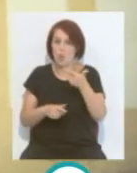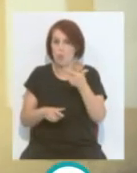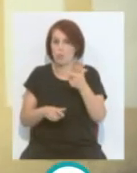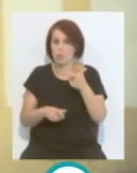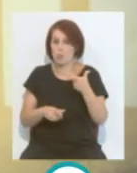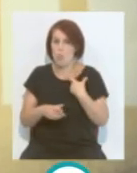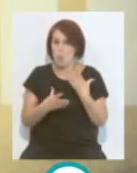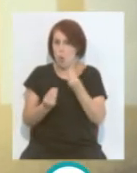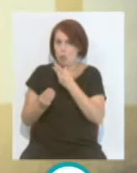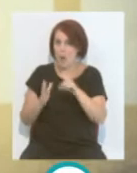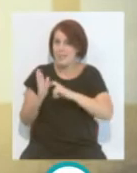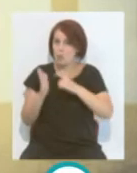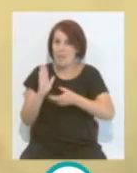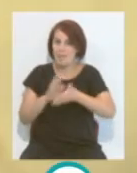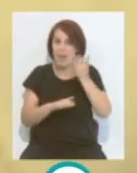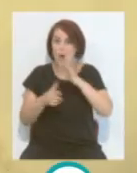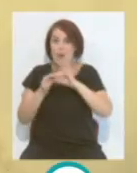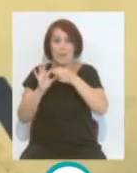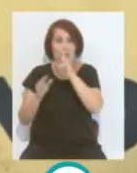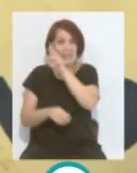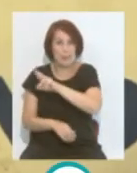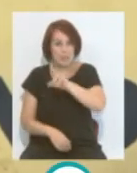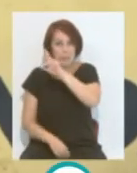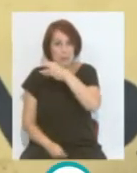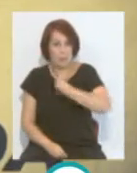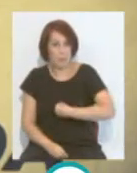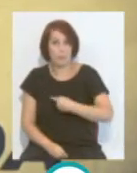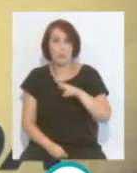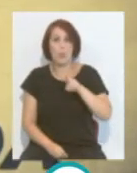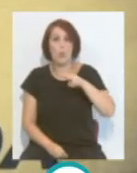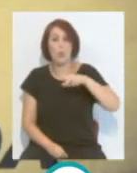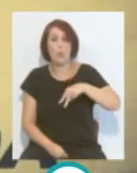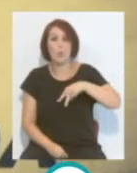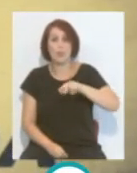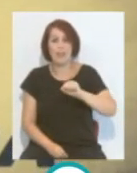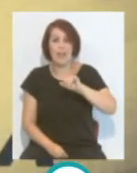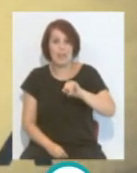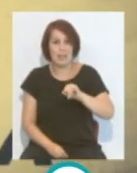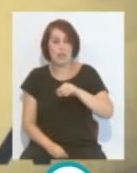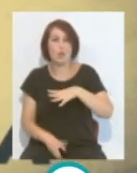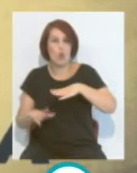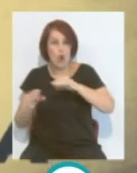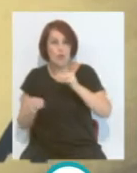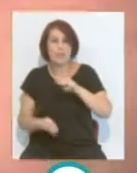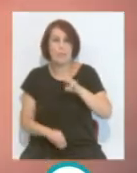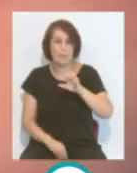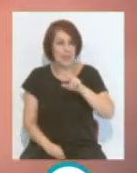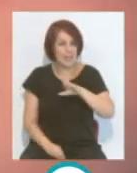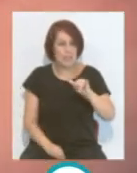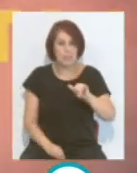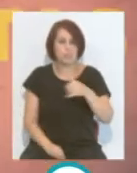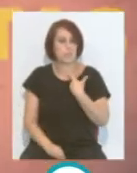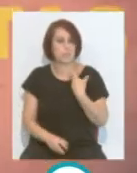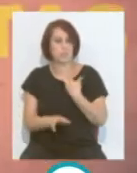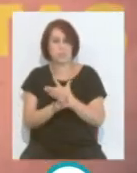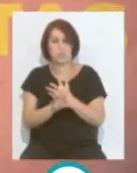de los que están con la absoluta van a repetir con la Olimpia. Sí, así es, ¿no? Bueno, Unai Simón, Pau Torres, Pedri, hay varios, ¿no? Que además son futbolistas,